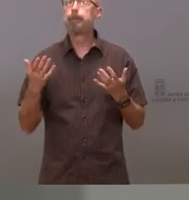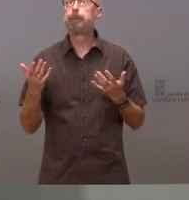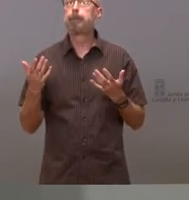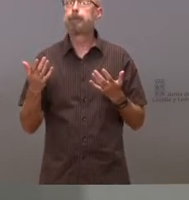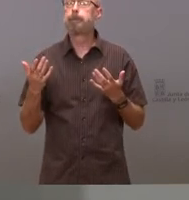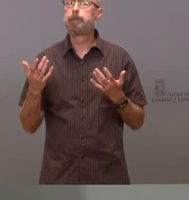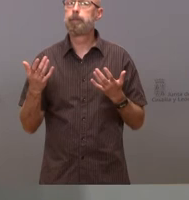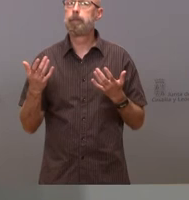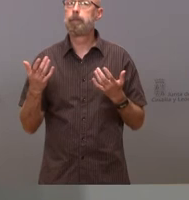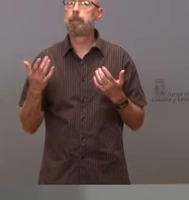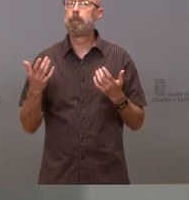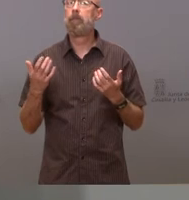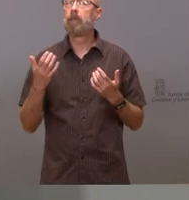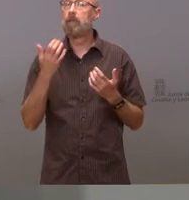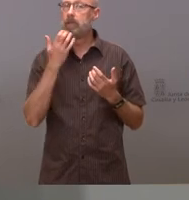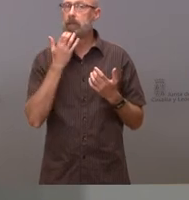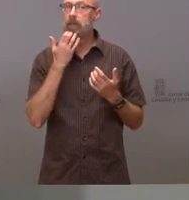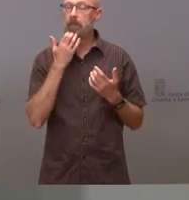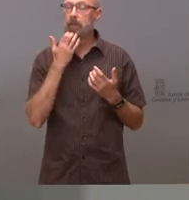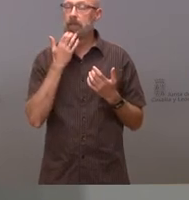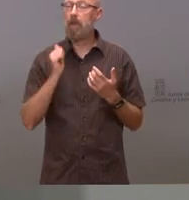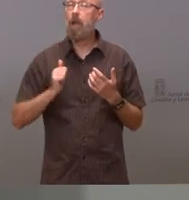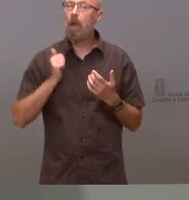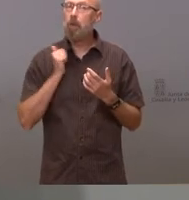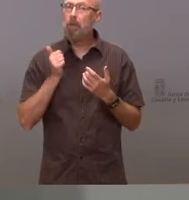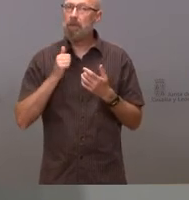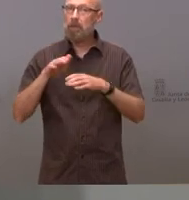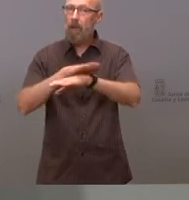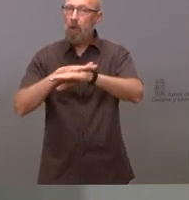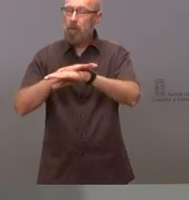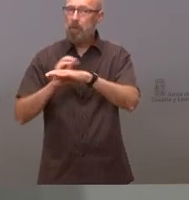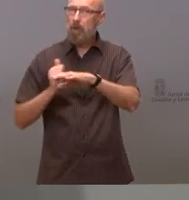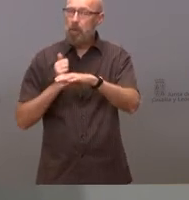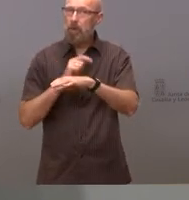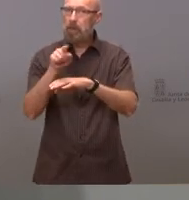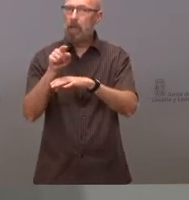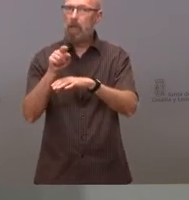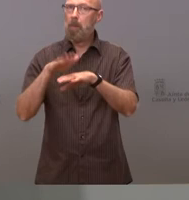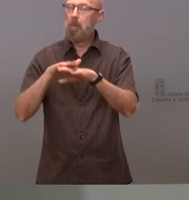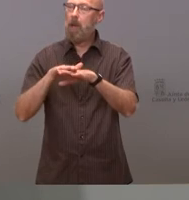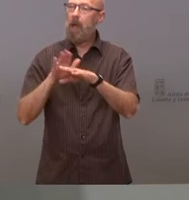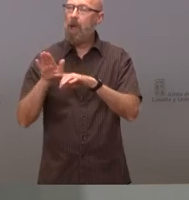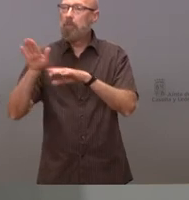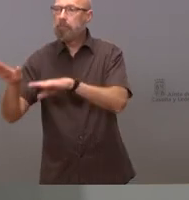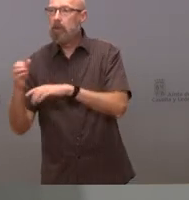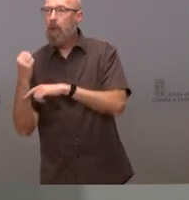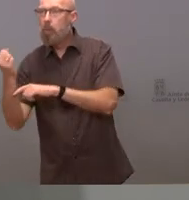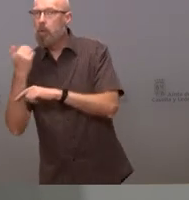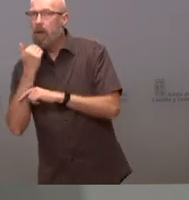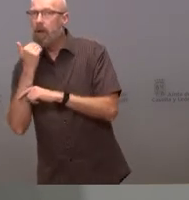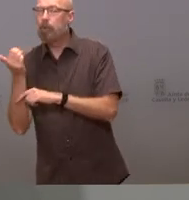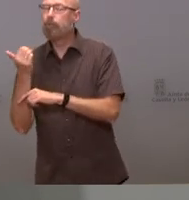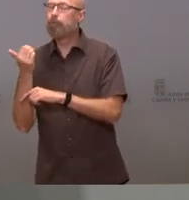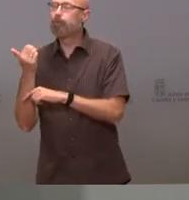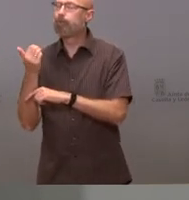que se utilice estas herramientas para favorecer a quienes te dan apoyo parlamentario